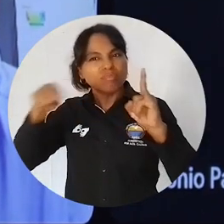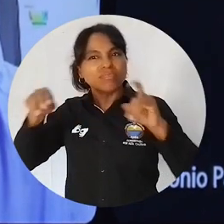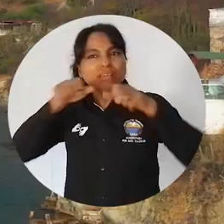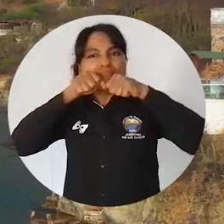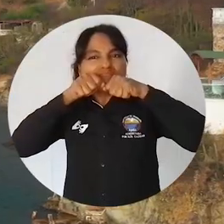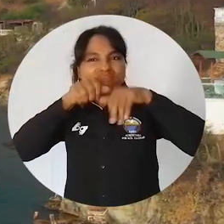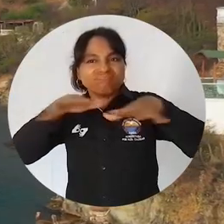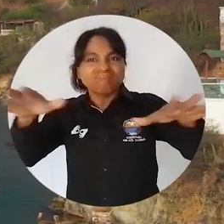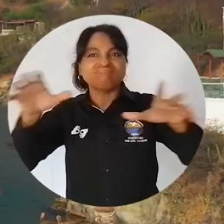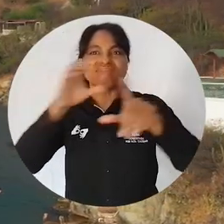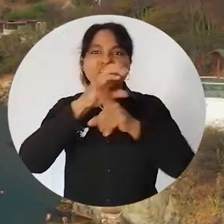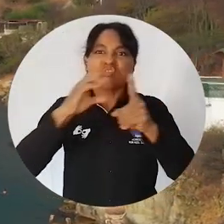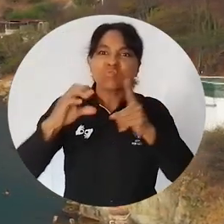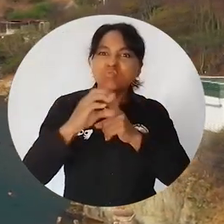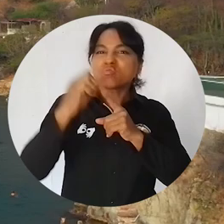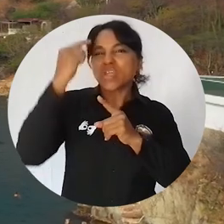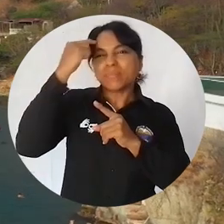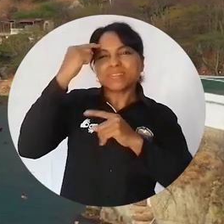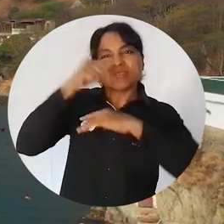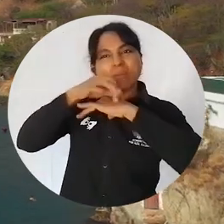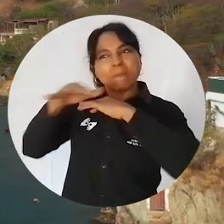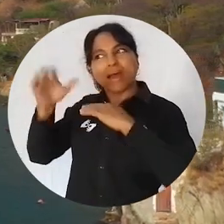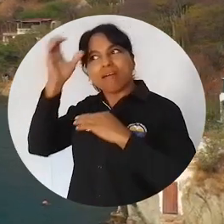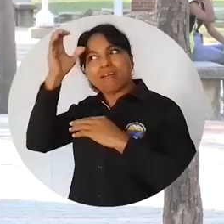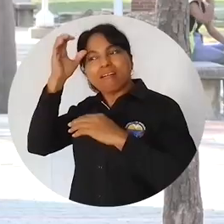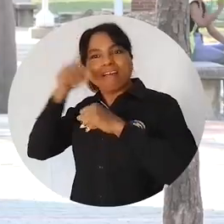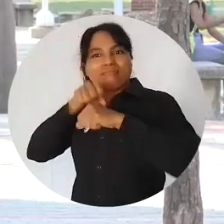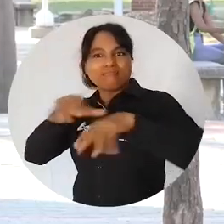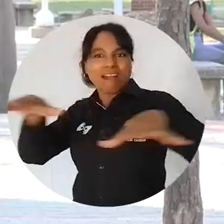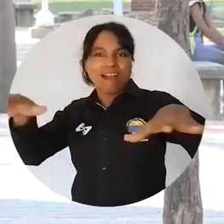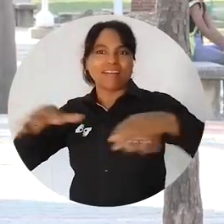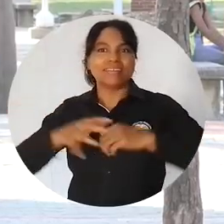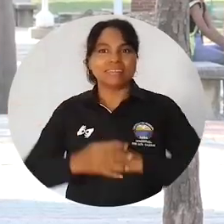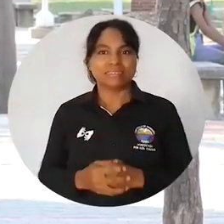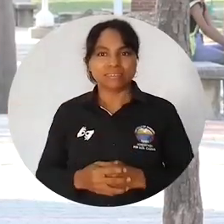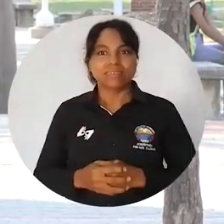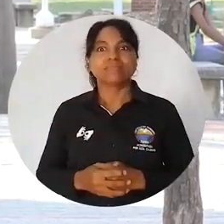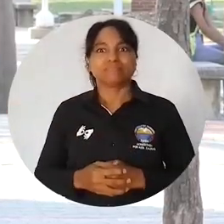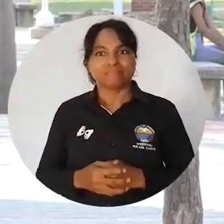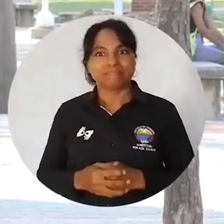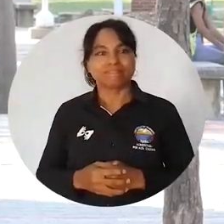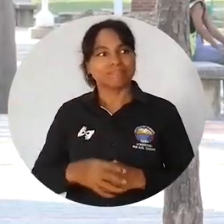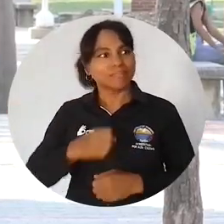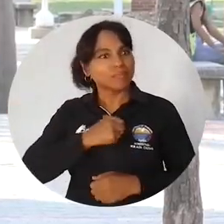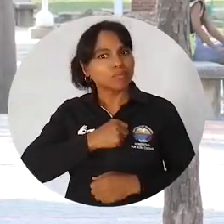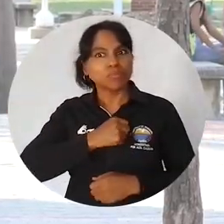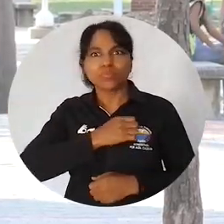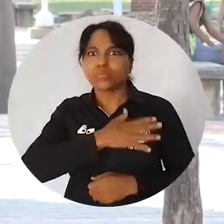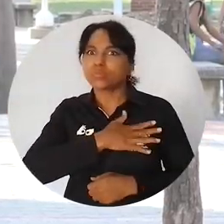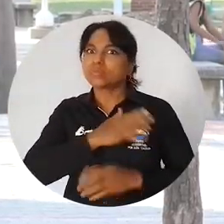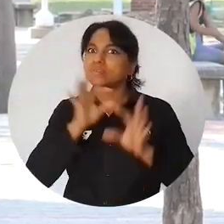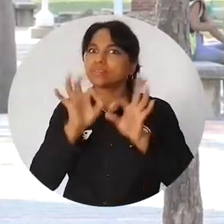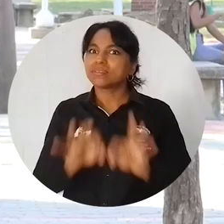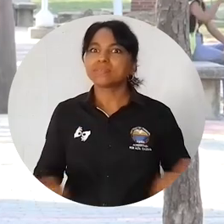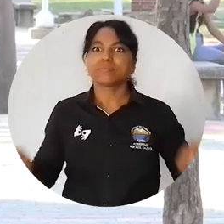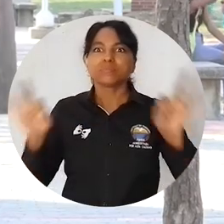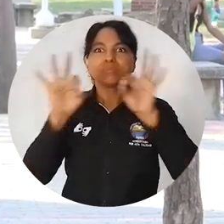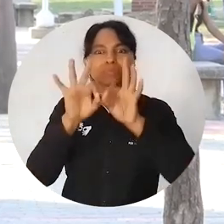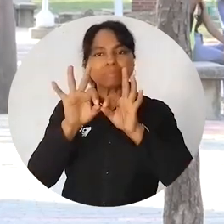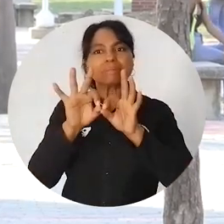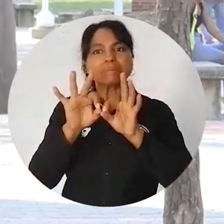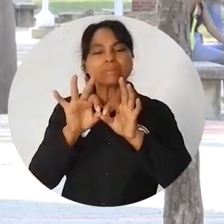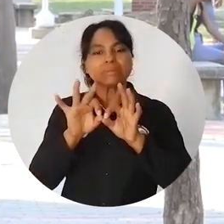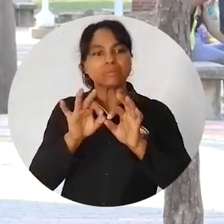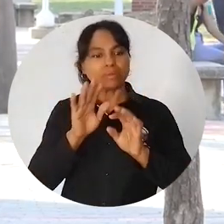cultura y repensar los conocimientos sobre los mares. Me parece que es una oportunidad muy importante debido